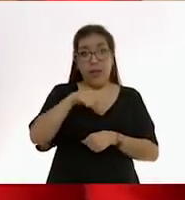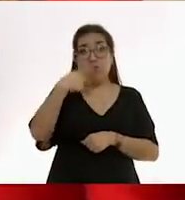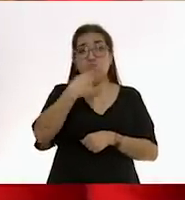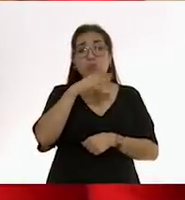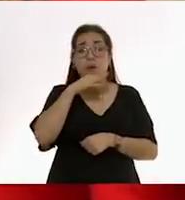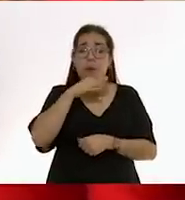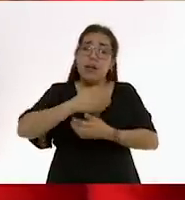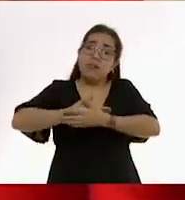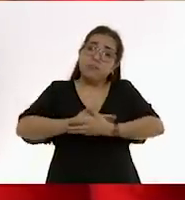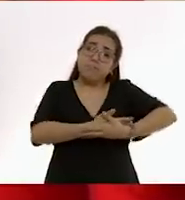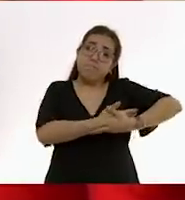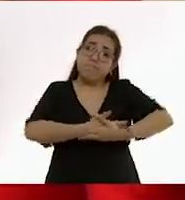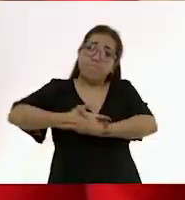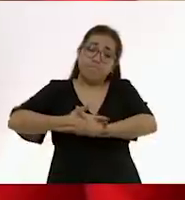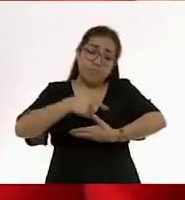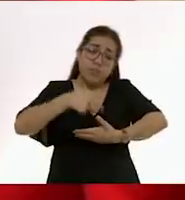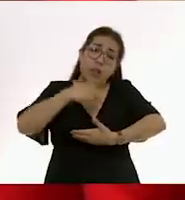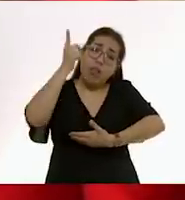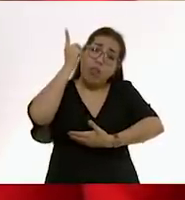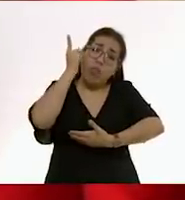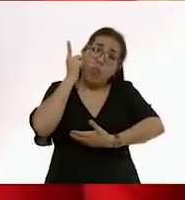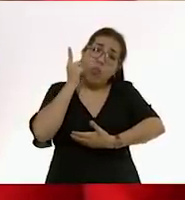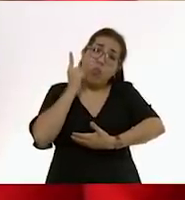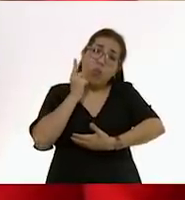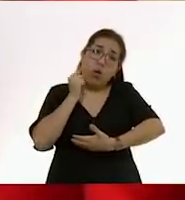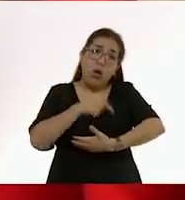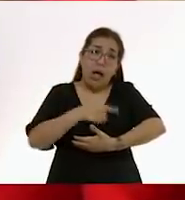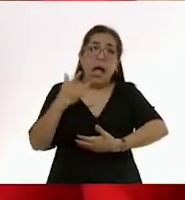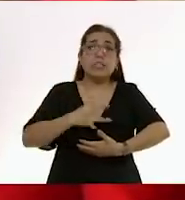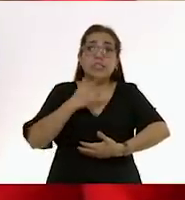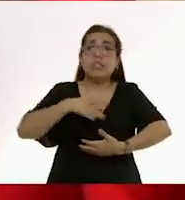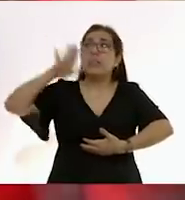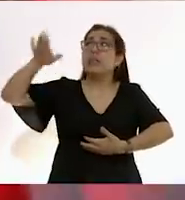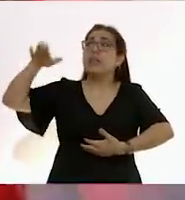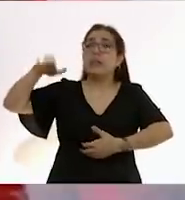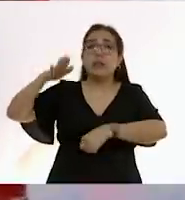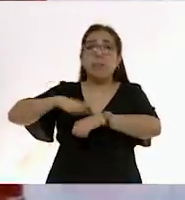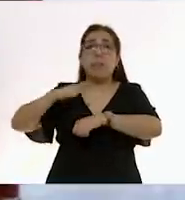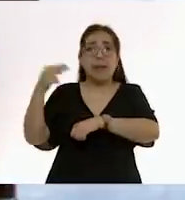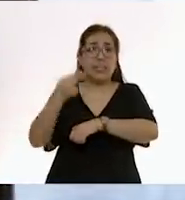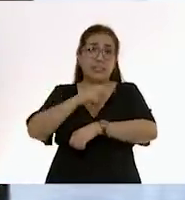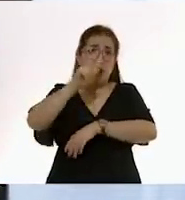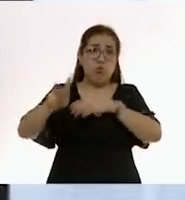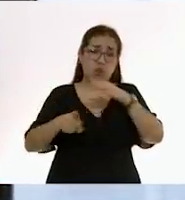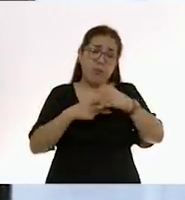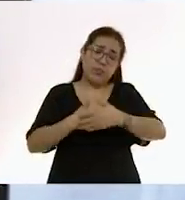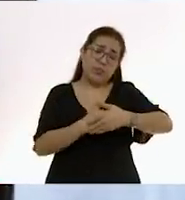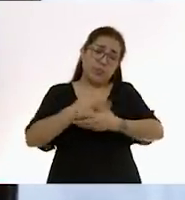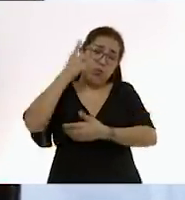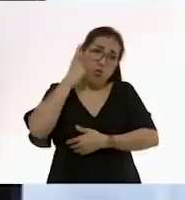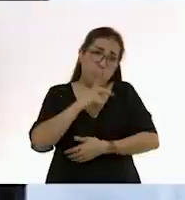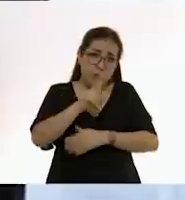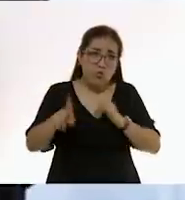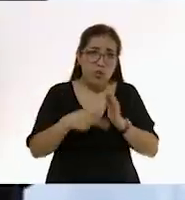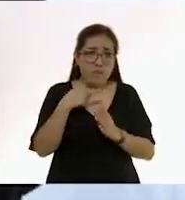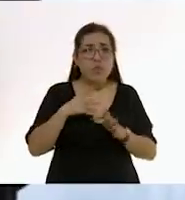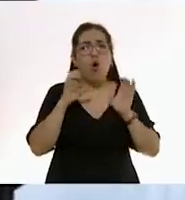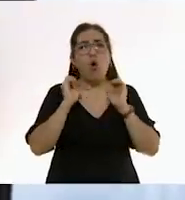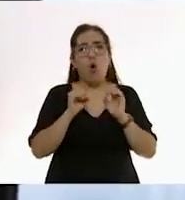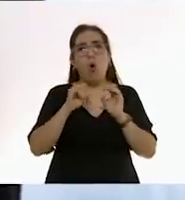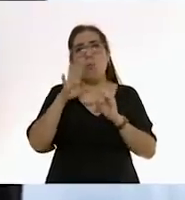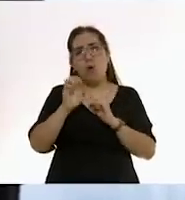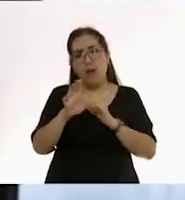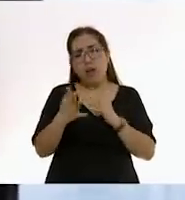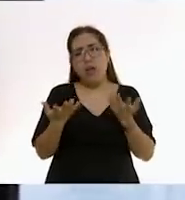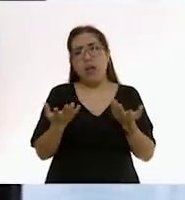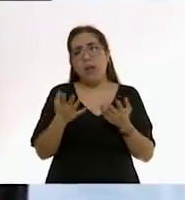brazos de la mamá mientras lo mecía, el bebé va a buscar que la mamá lo mezca para volverse a dormir. Lo mismo puede pasar con, por ejemplo, una botella con